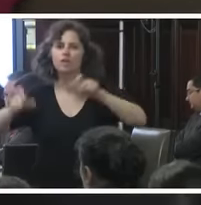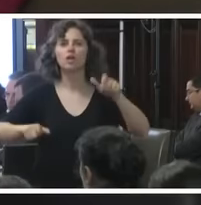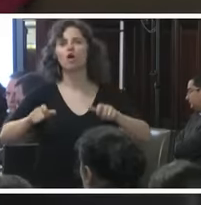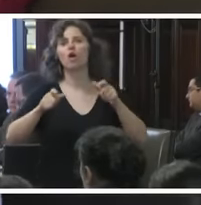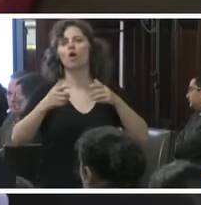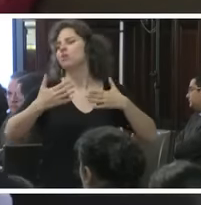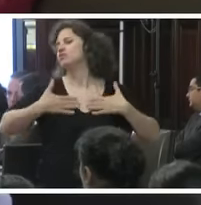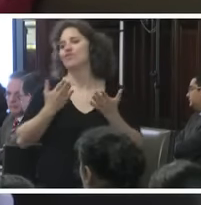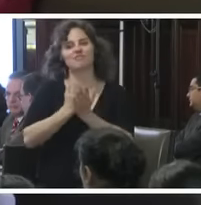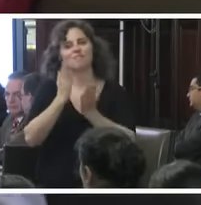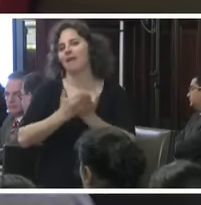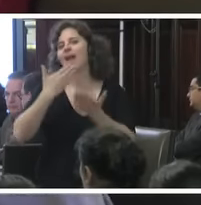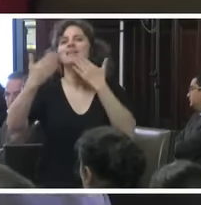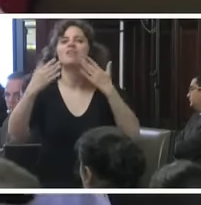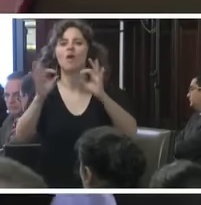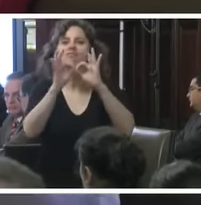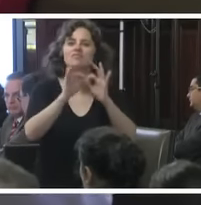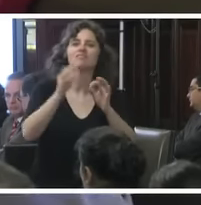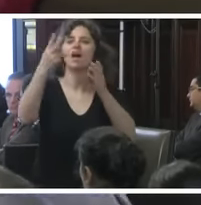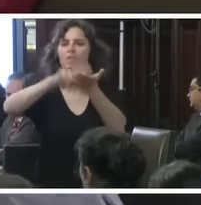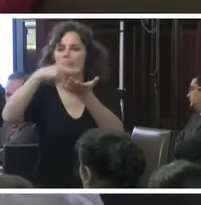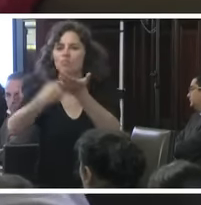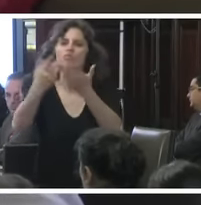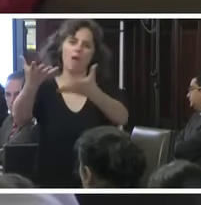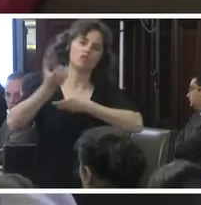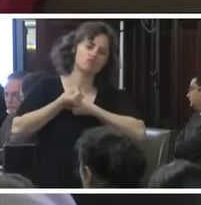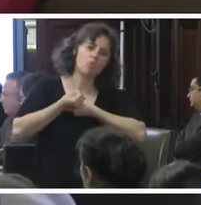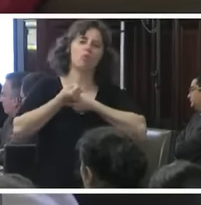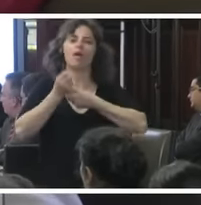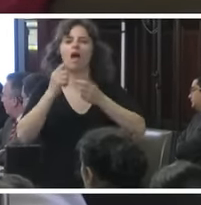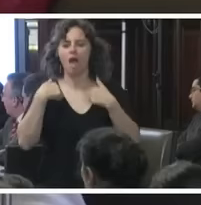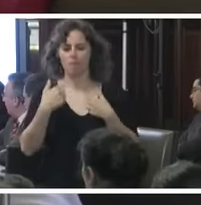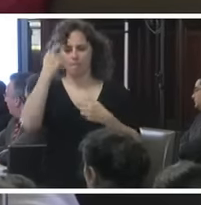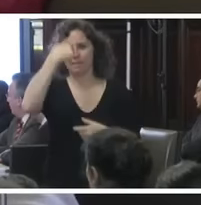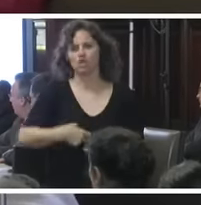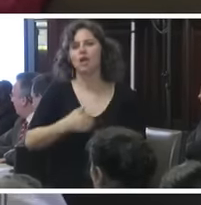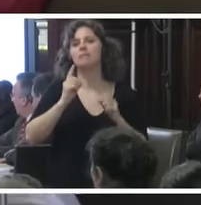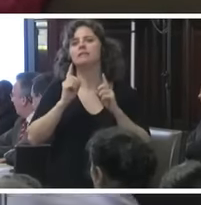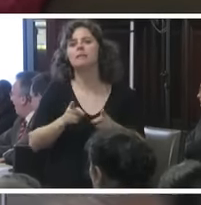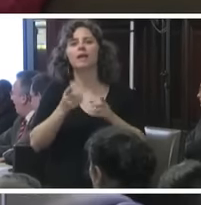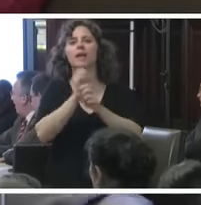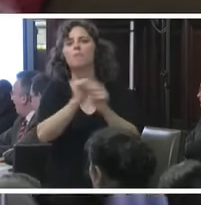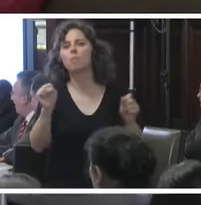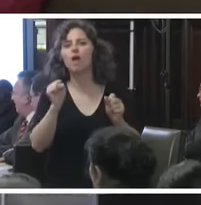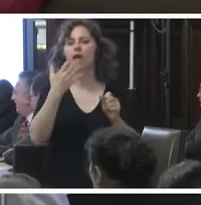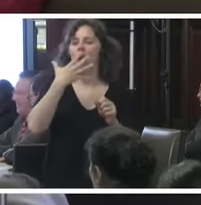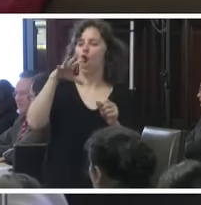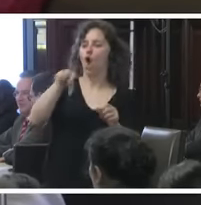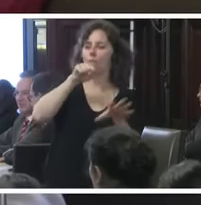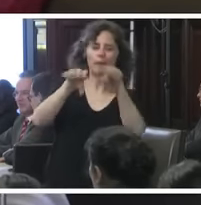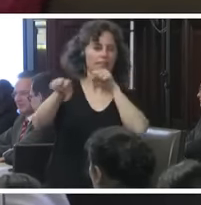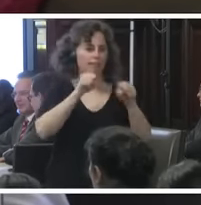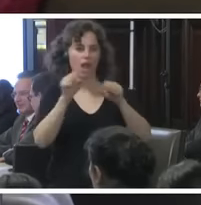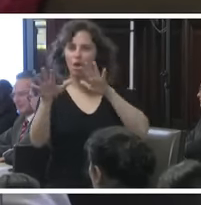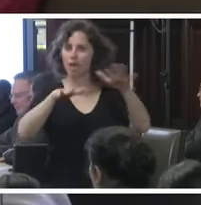Vivo agradeciendo a las intérpretes que me ayudan, a mí personalmente, para que pueda comprender lo que está